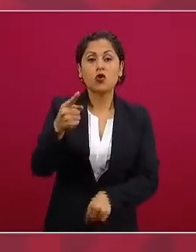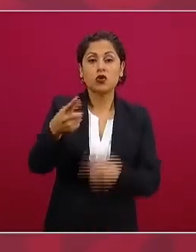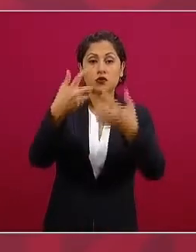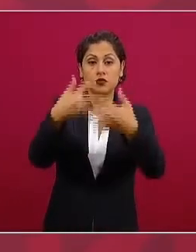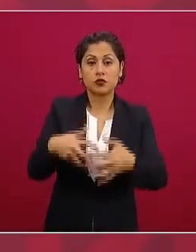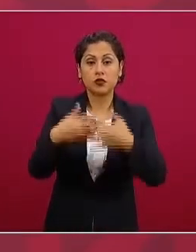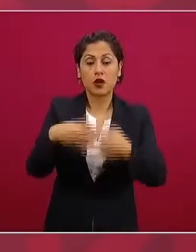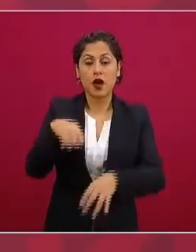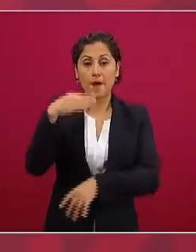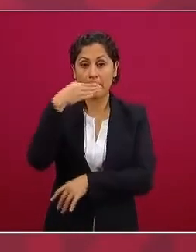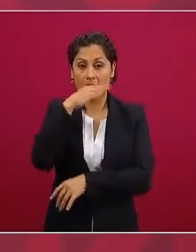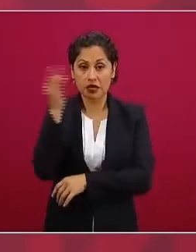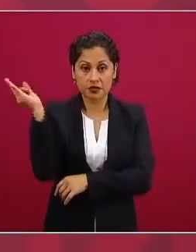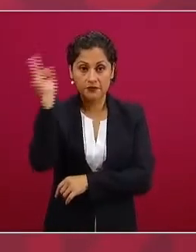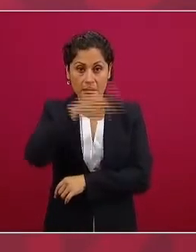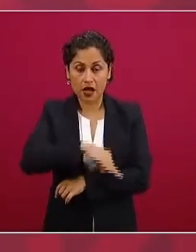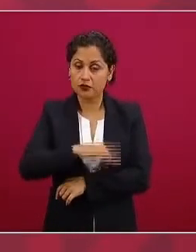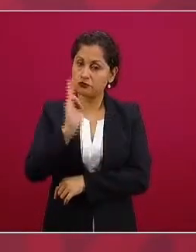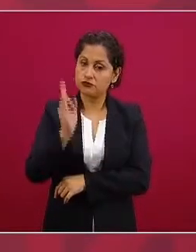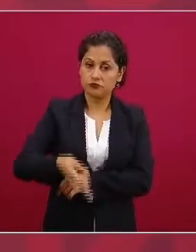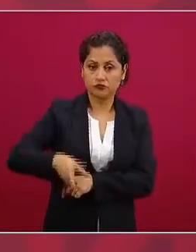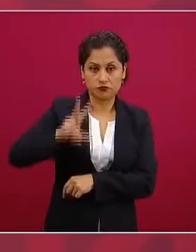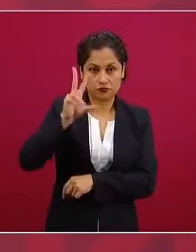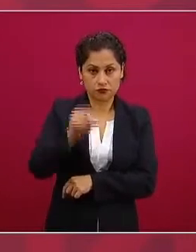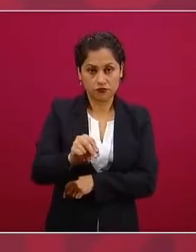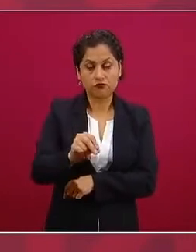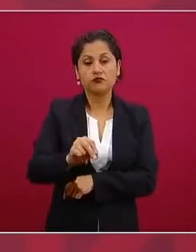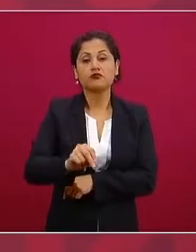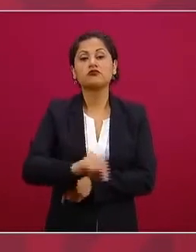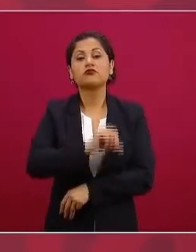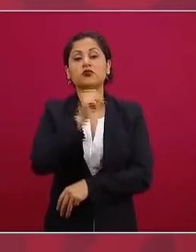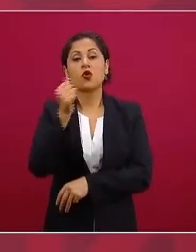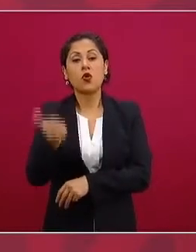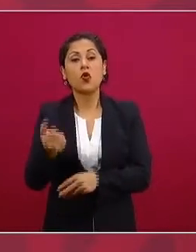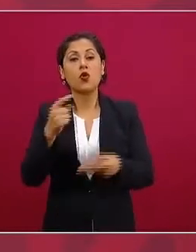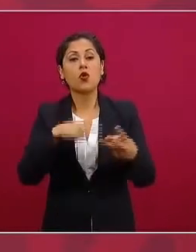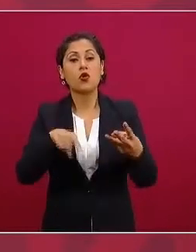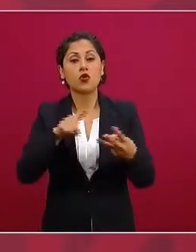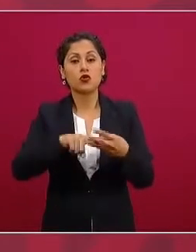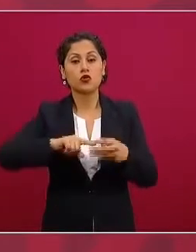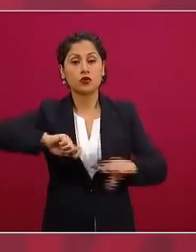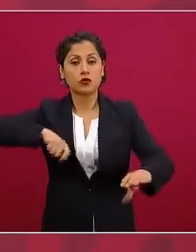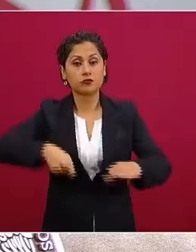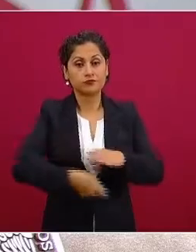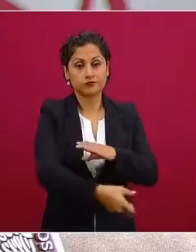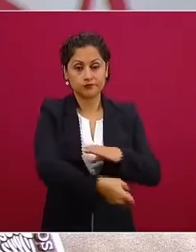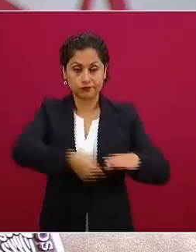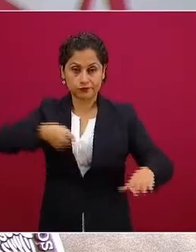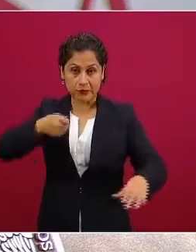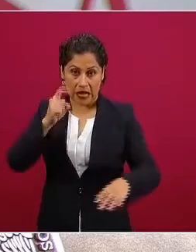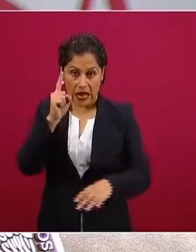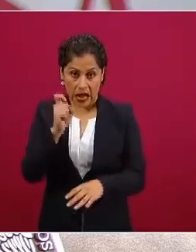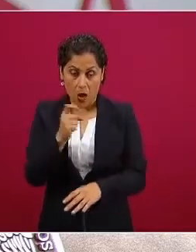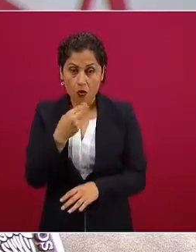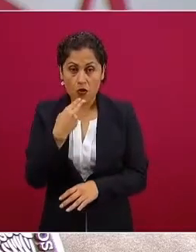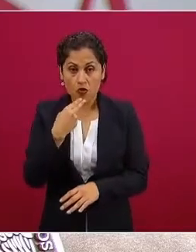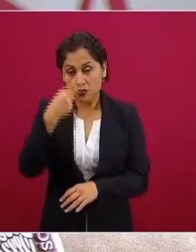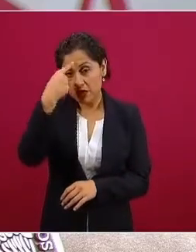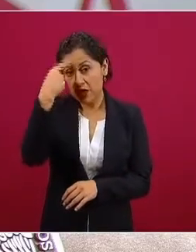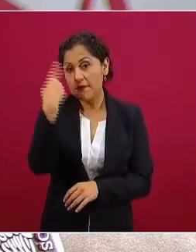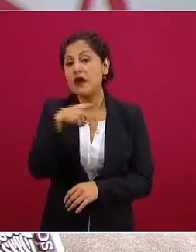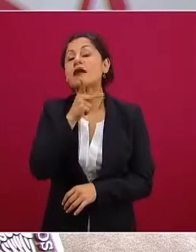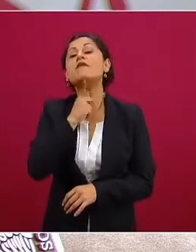el que no se utilice la práctica del fracking para la explotación del petróleo